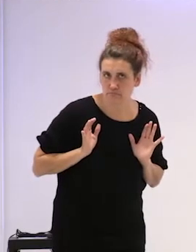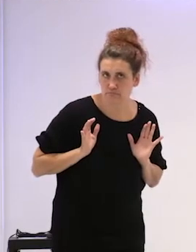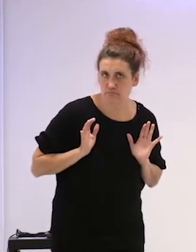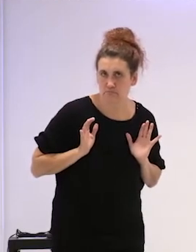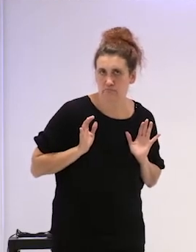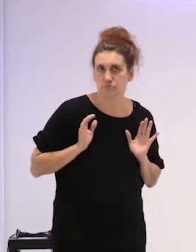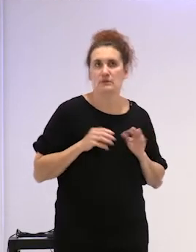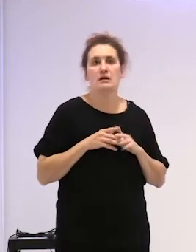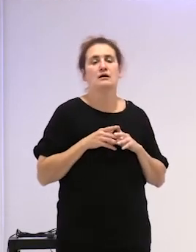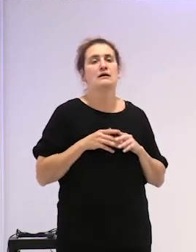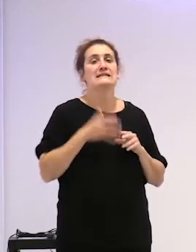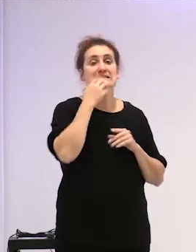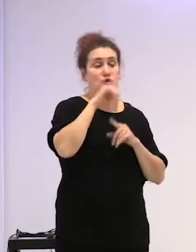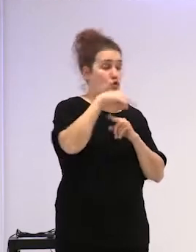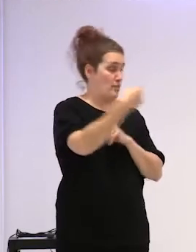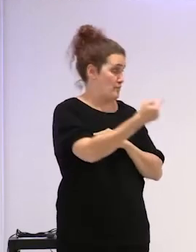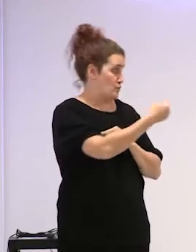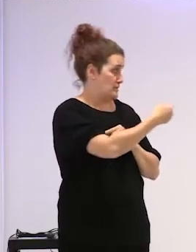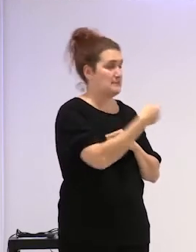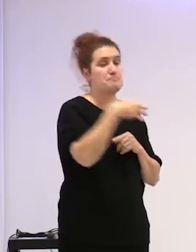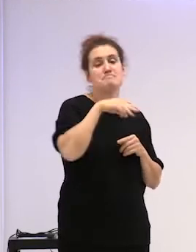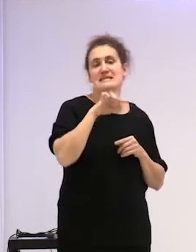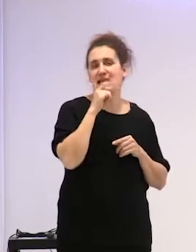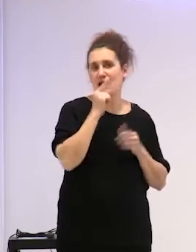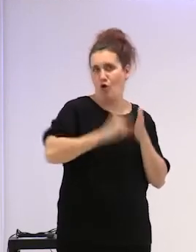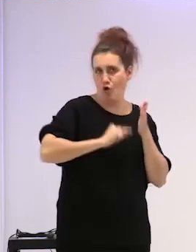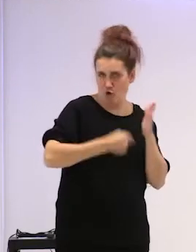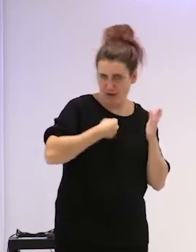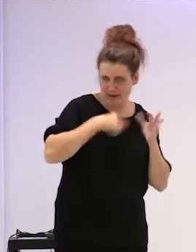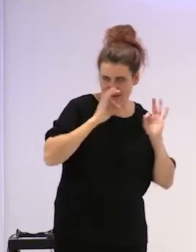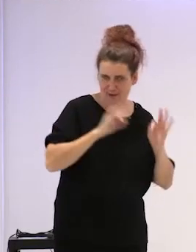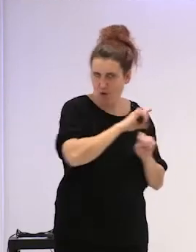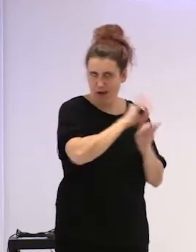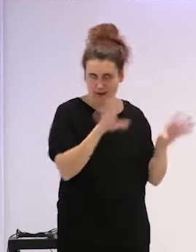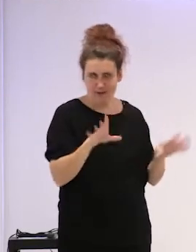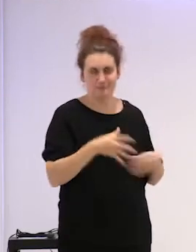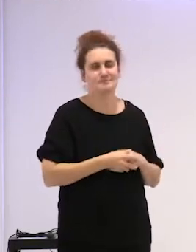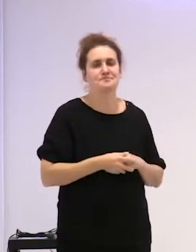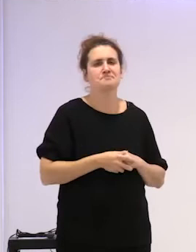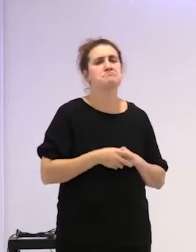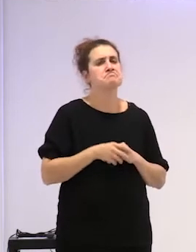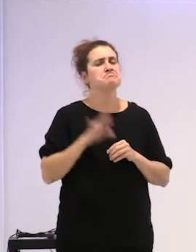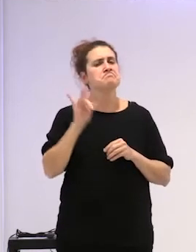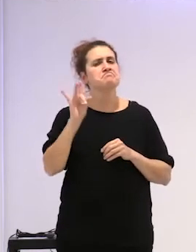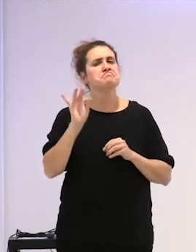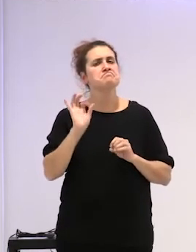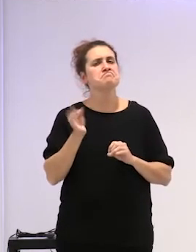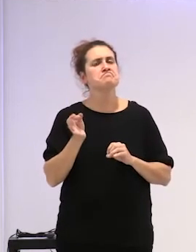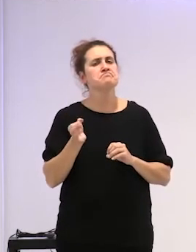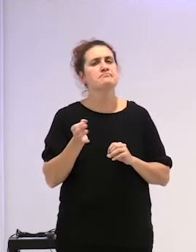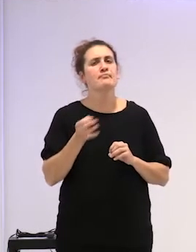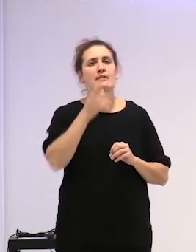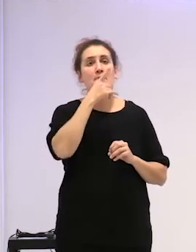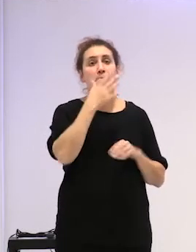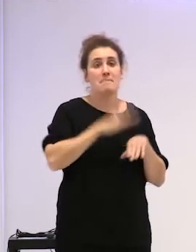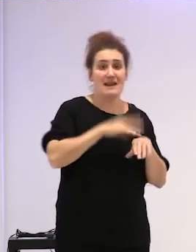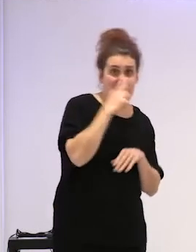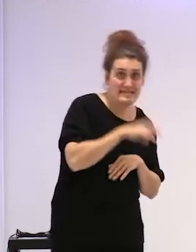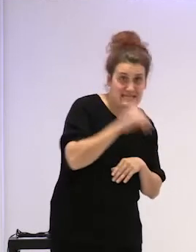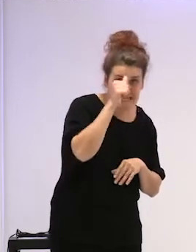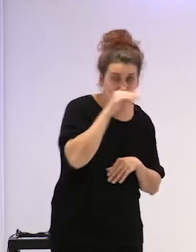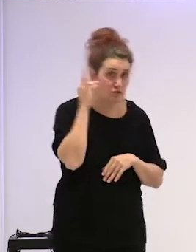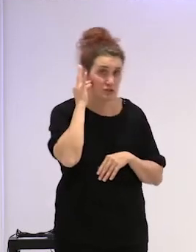Y si no lo hago, miren, me corrigí, no sé, no sé, claro, para niños y niñas,